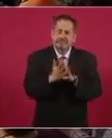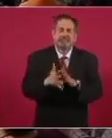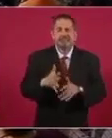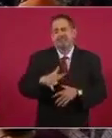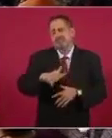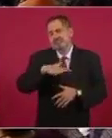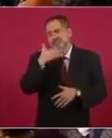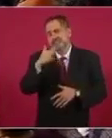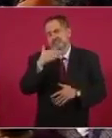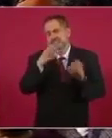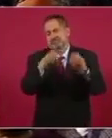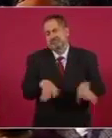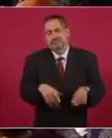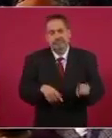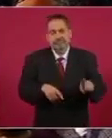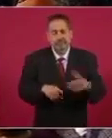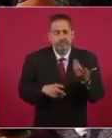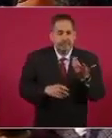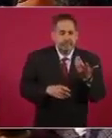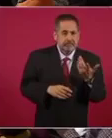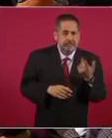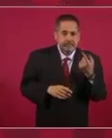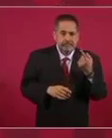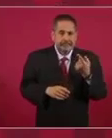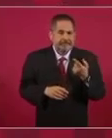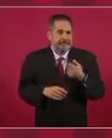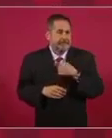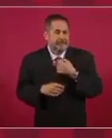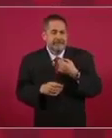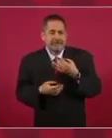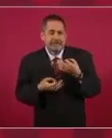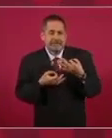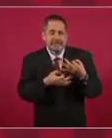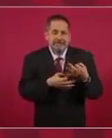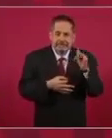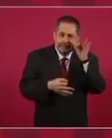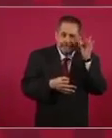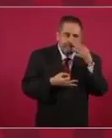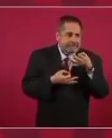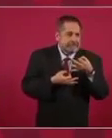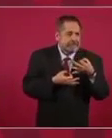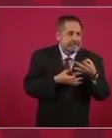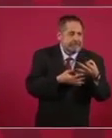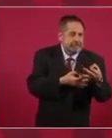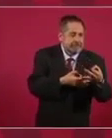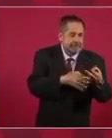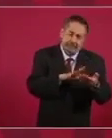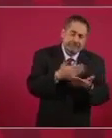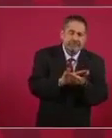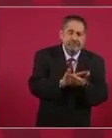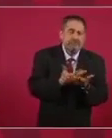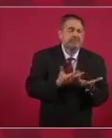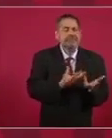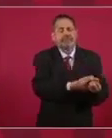no aguantaron las tentaciones del poder y